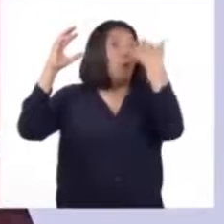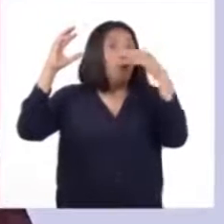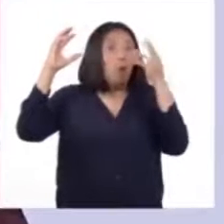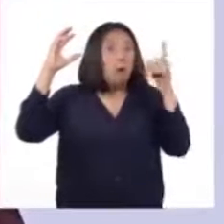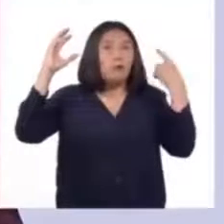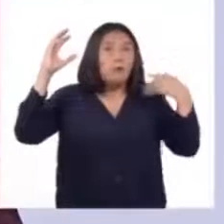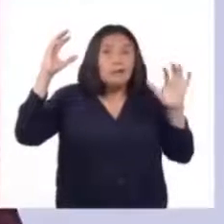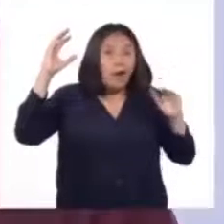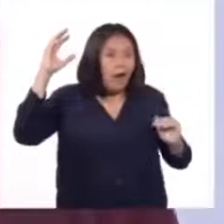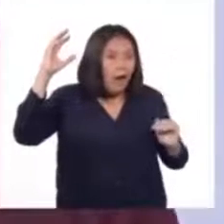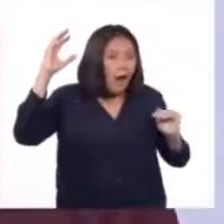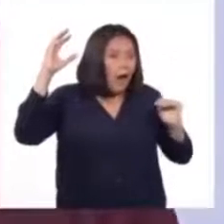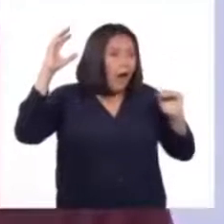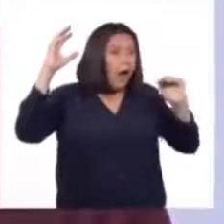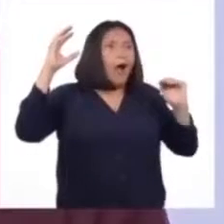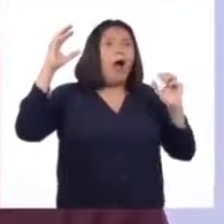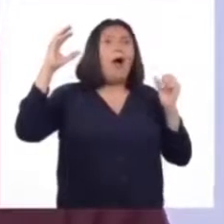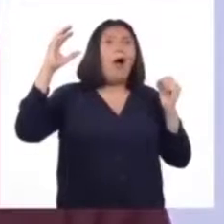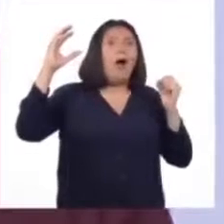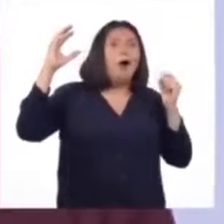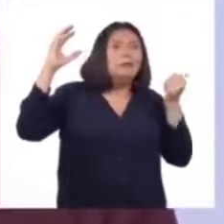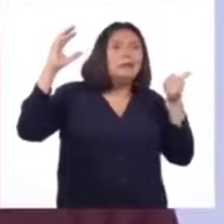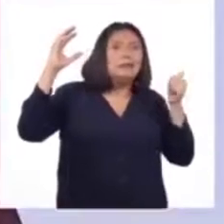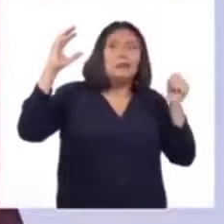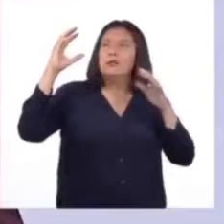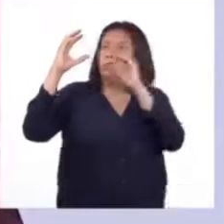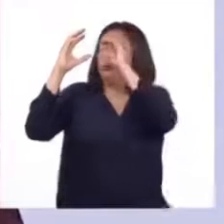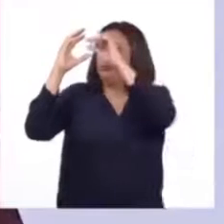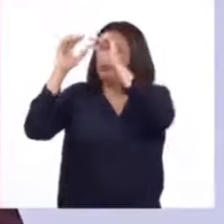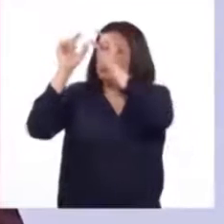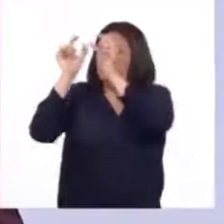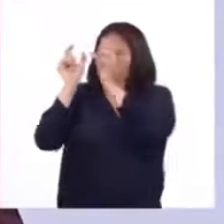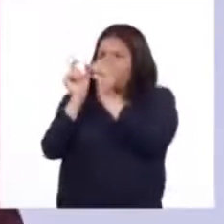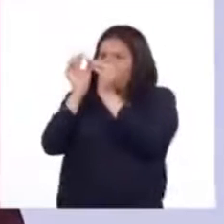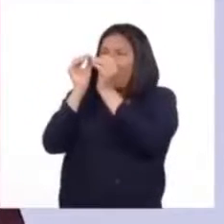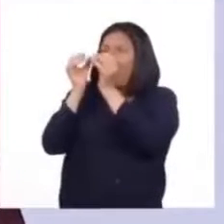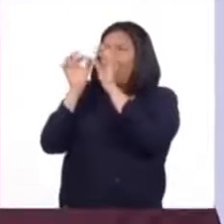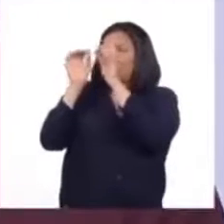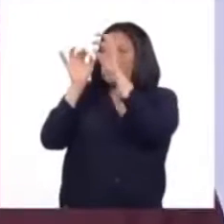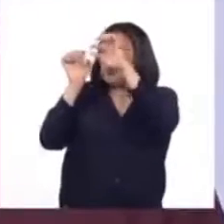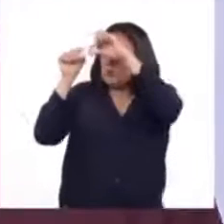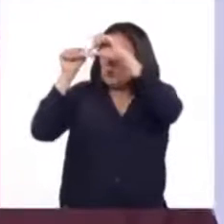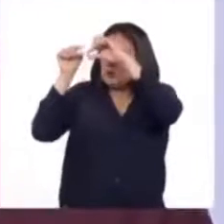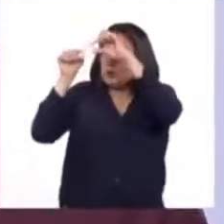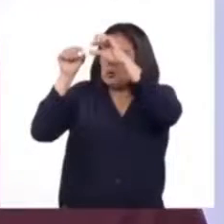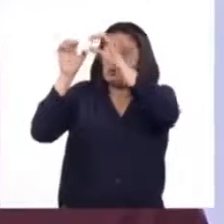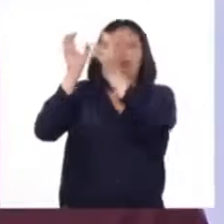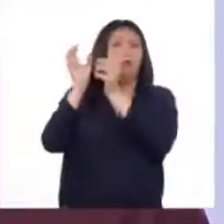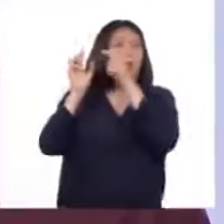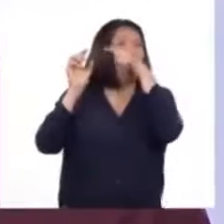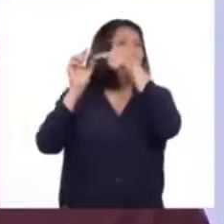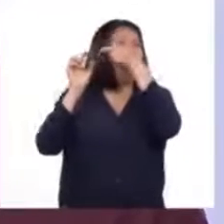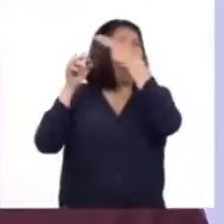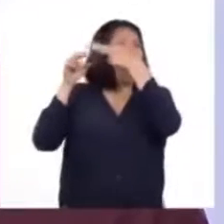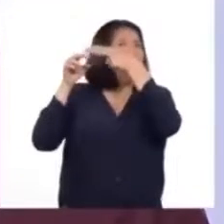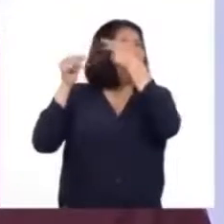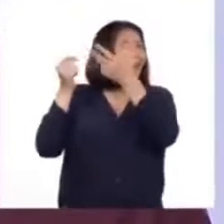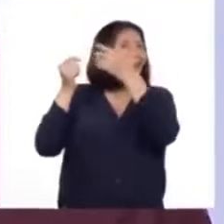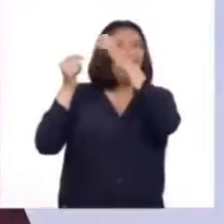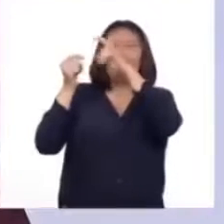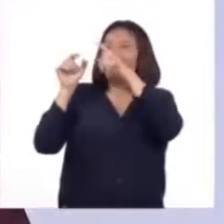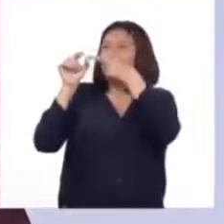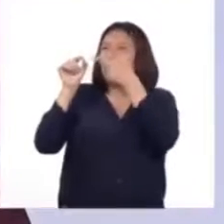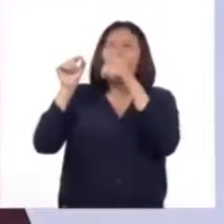pubertad ha iniciado, produce una hormona fundamental para el inicio de la pubertad. Esta hormona producida por el